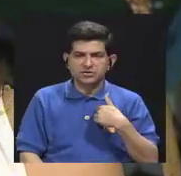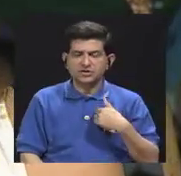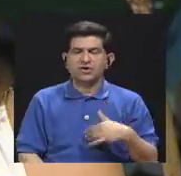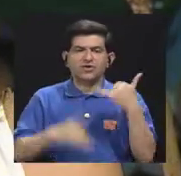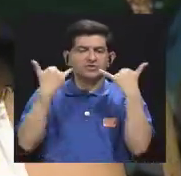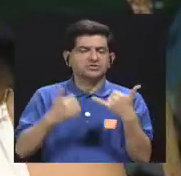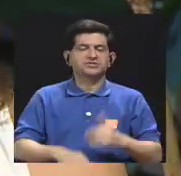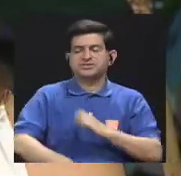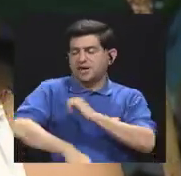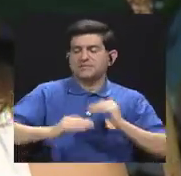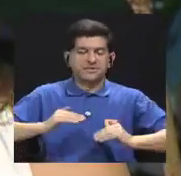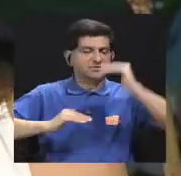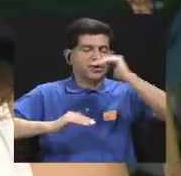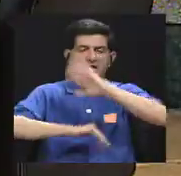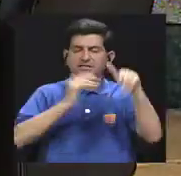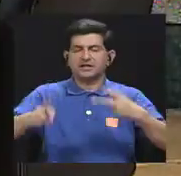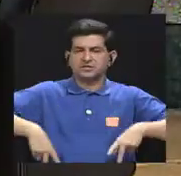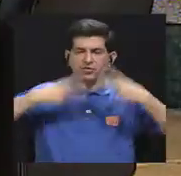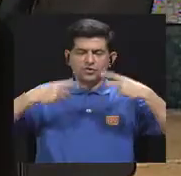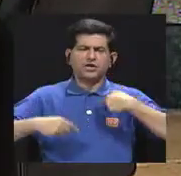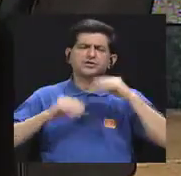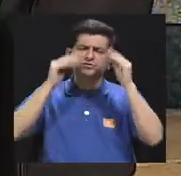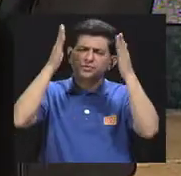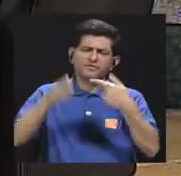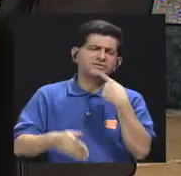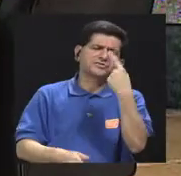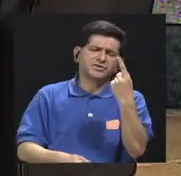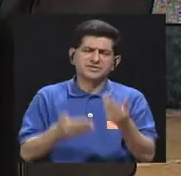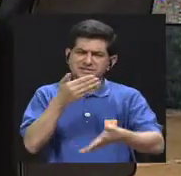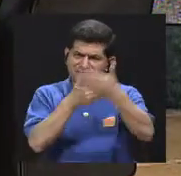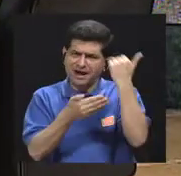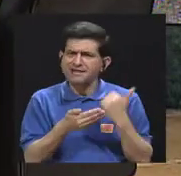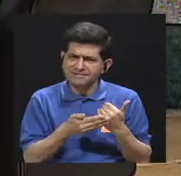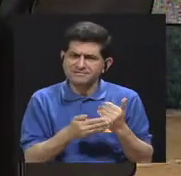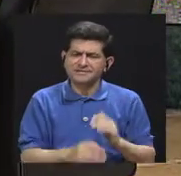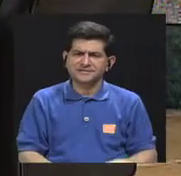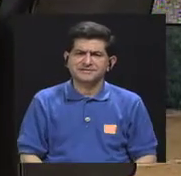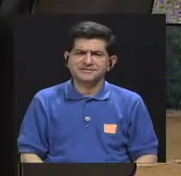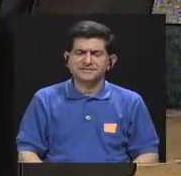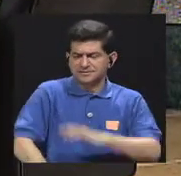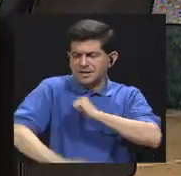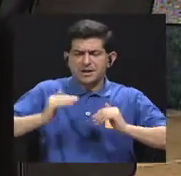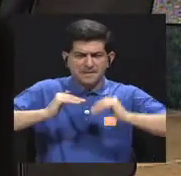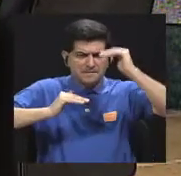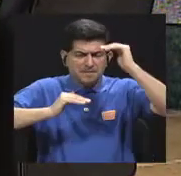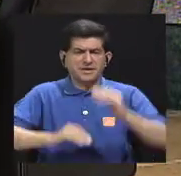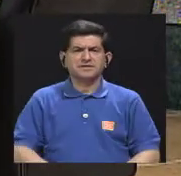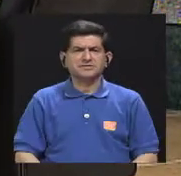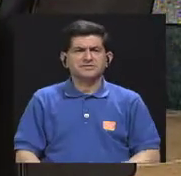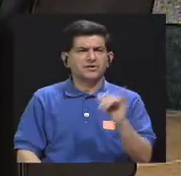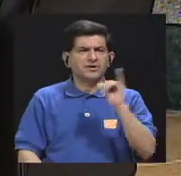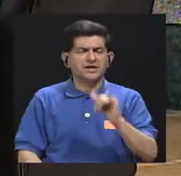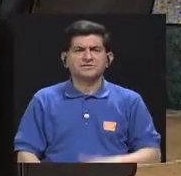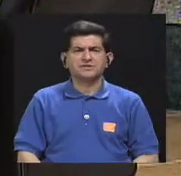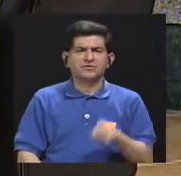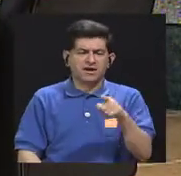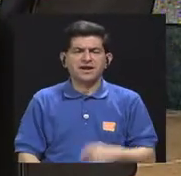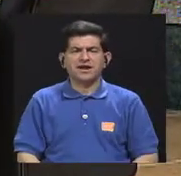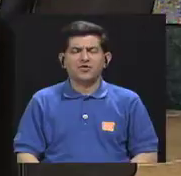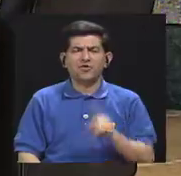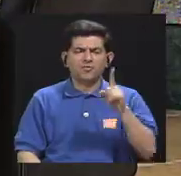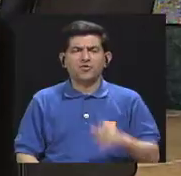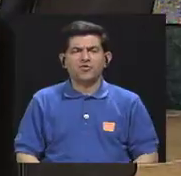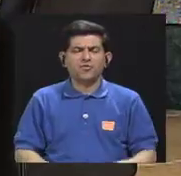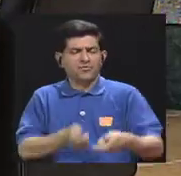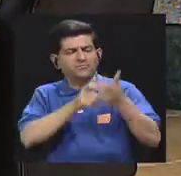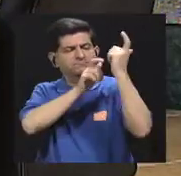es hipertensa para toda la vida yo tenía un profesor que decía incluso que la hipertensión arterial es esa carguita ese saquito